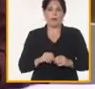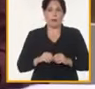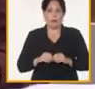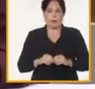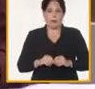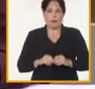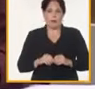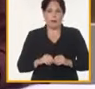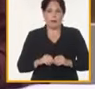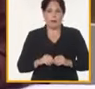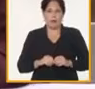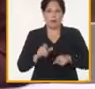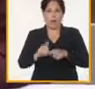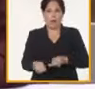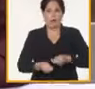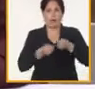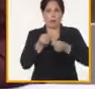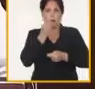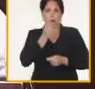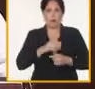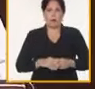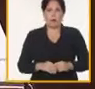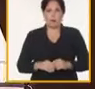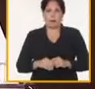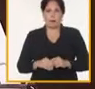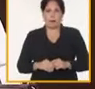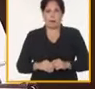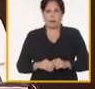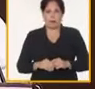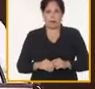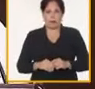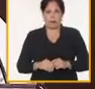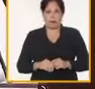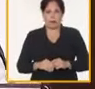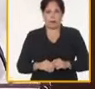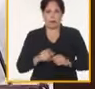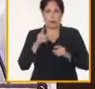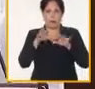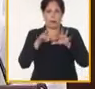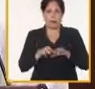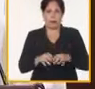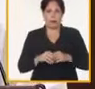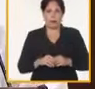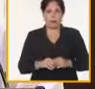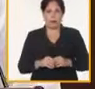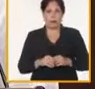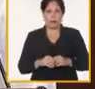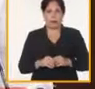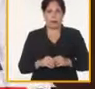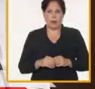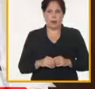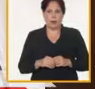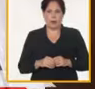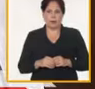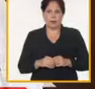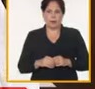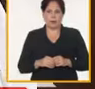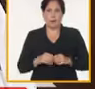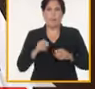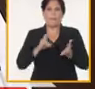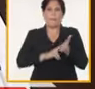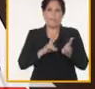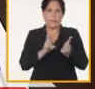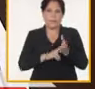Departamento Agroalimentario del Comité Central. Compañero primer secretario del Comité Central, miembros del Buró Político,